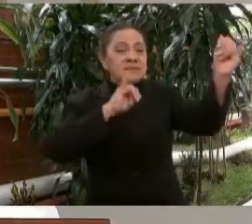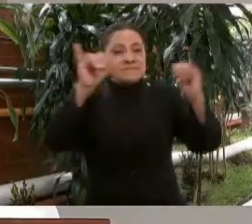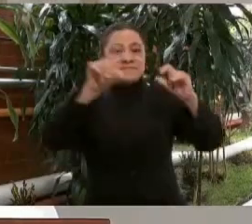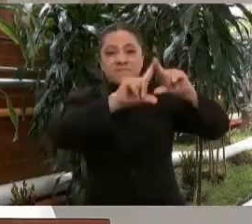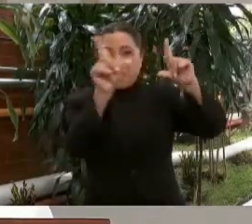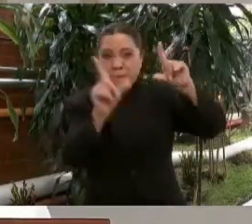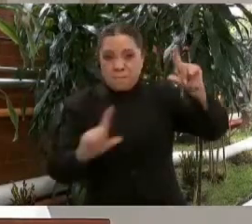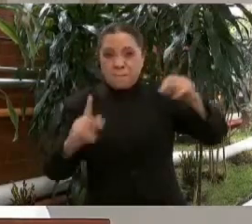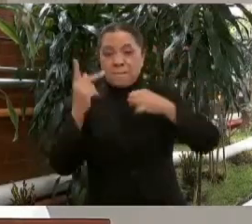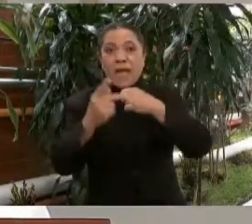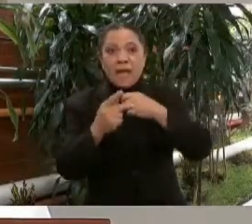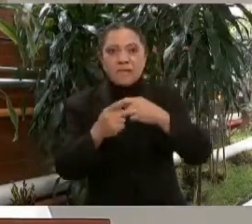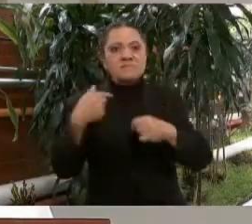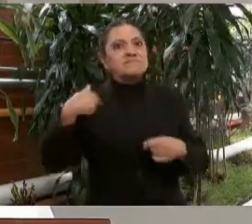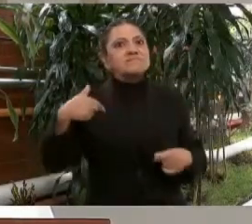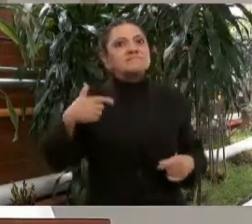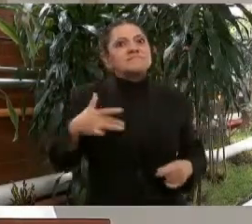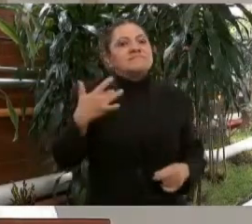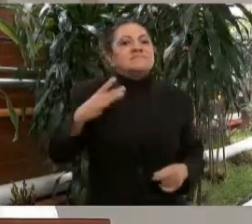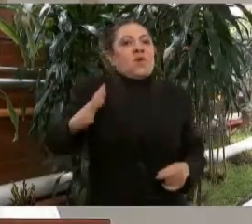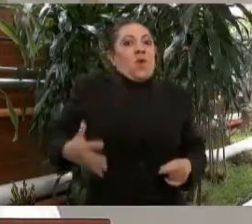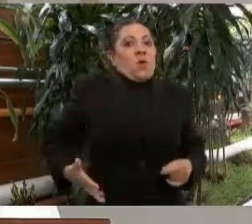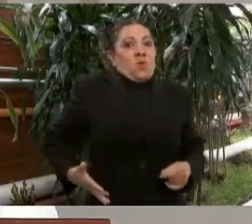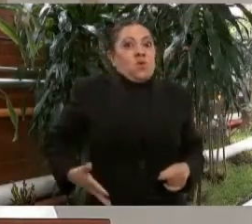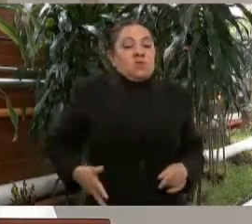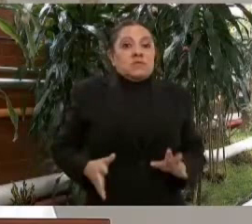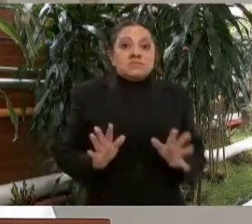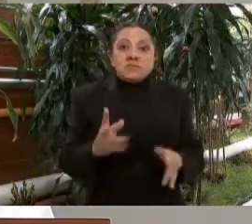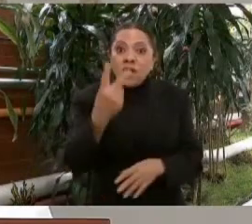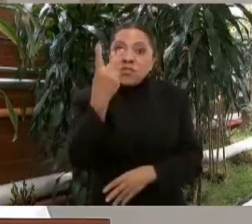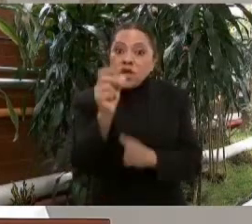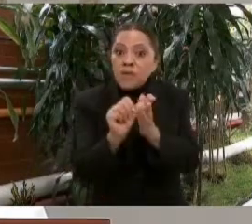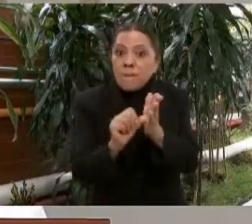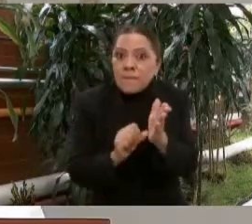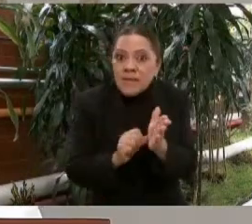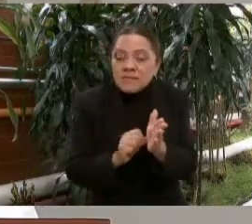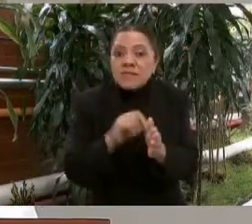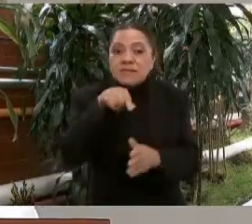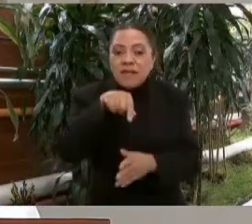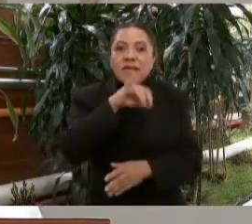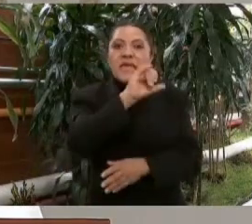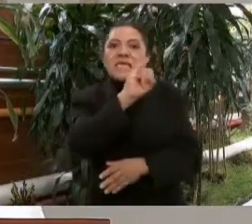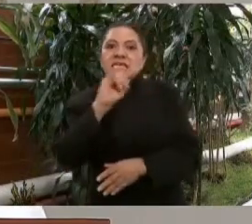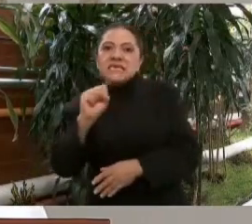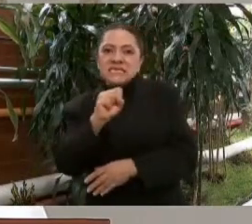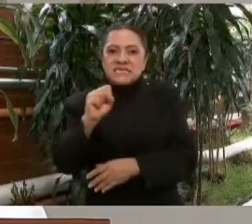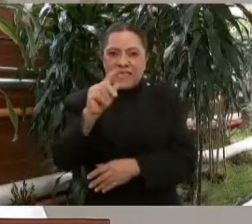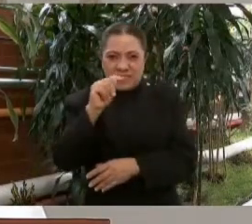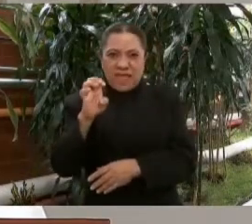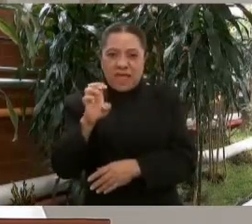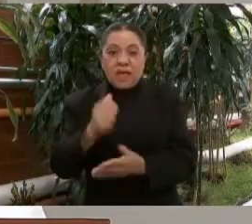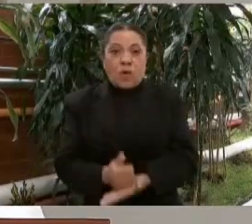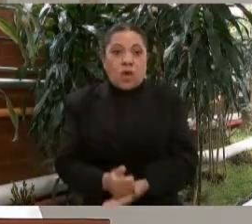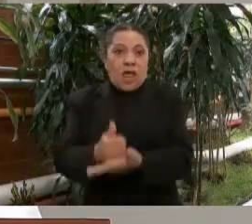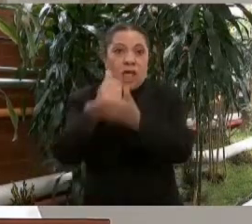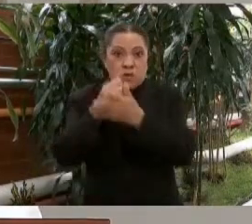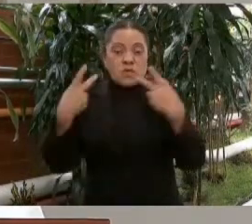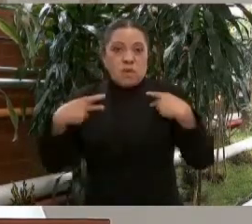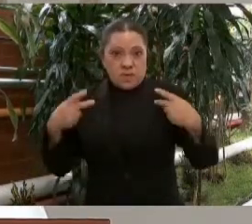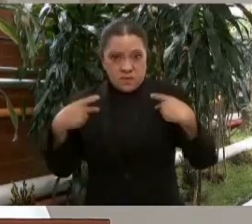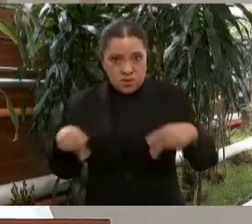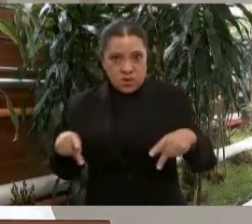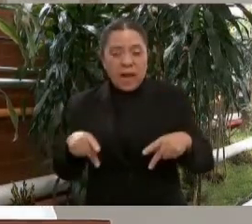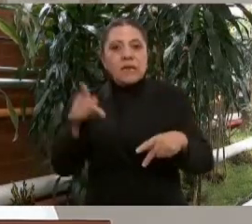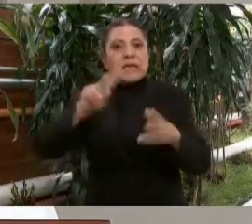que en tan solo dos meses, el Issste, con la ayuda del personal y los ingenieros de la Secretaría de la Defensa